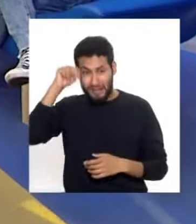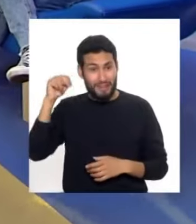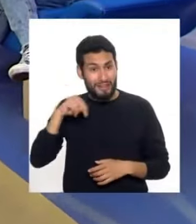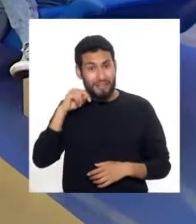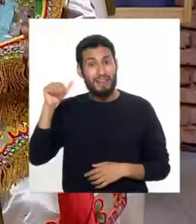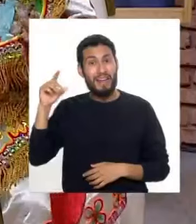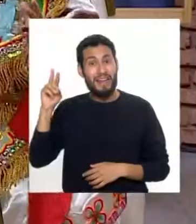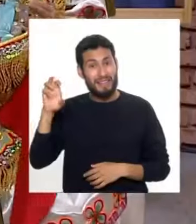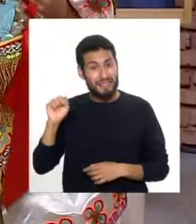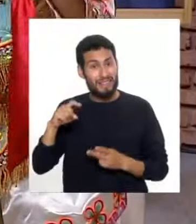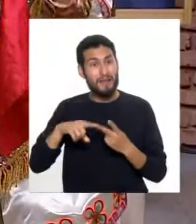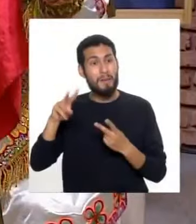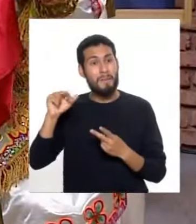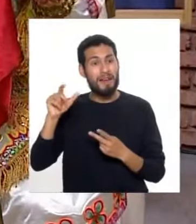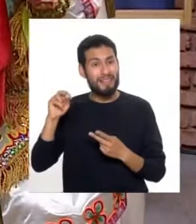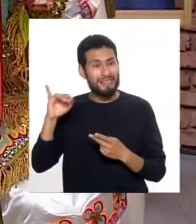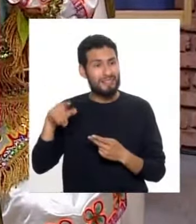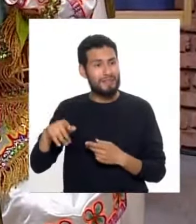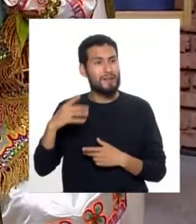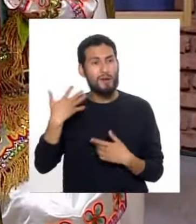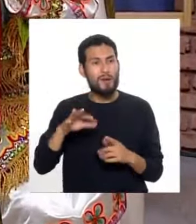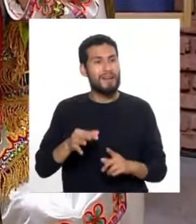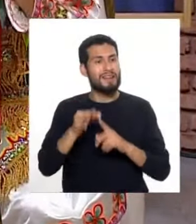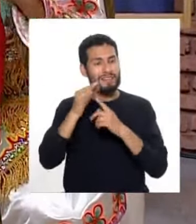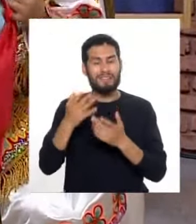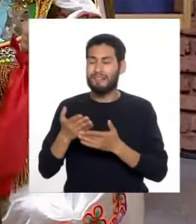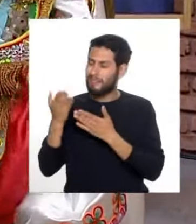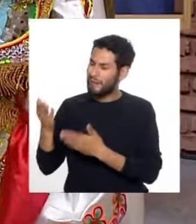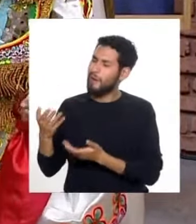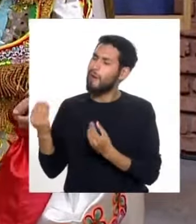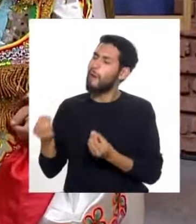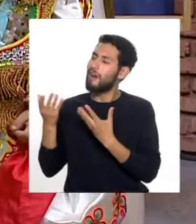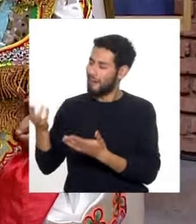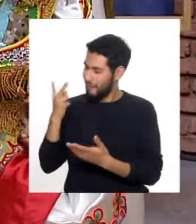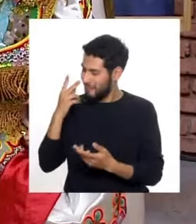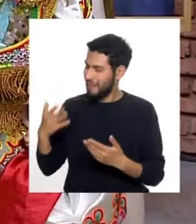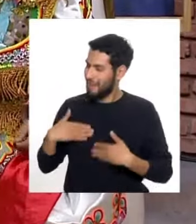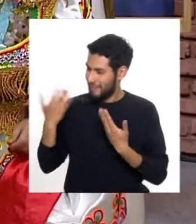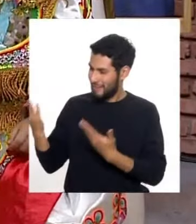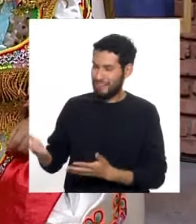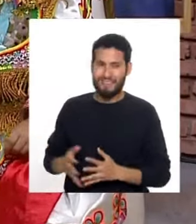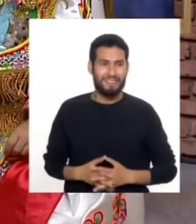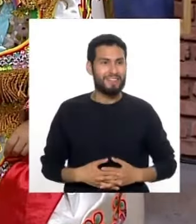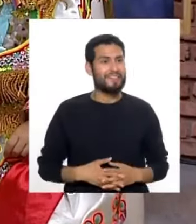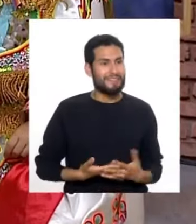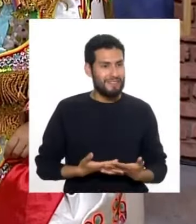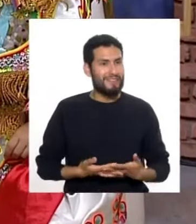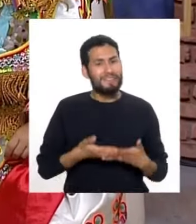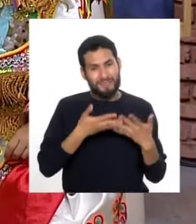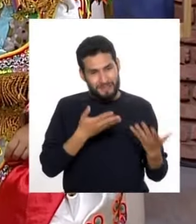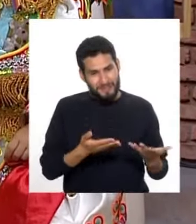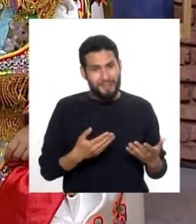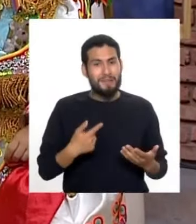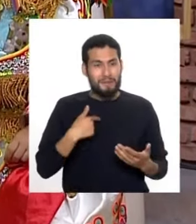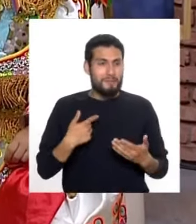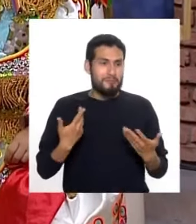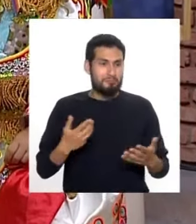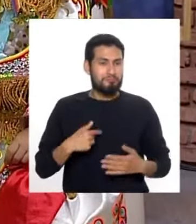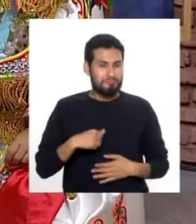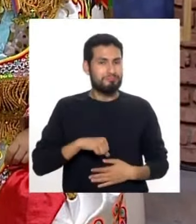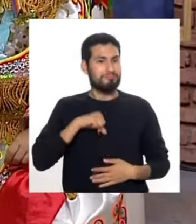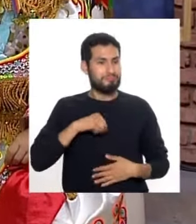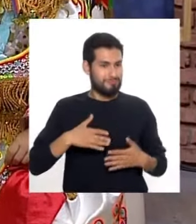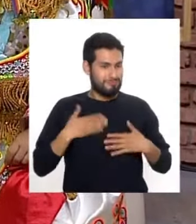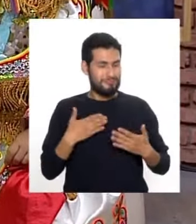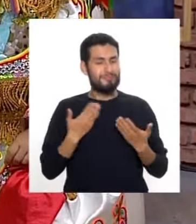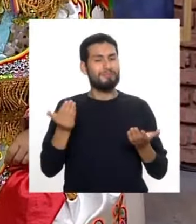Andrés y con Valentina, porque van a tener un lindo espectáculo. Maestro, ¿cómo está? Un placer tenerlo. Mi cordial saludo, Fátima. Un orgullo y una